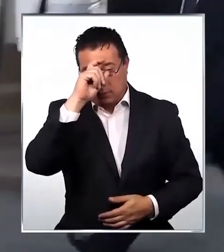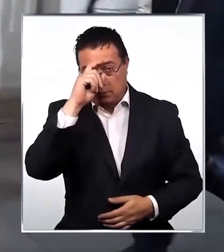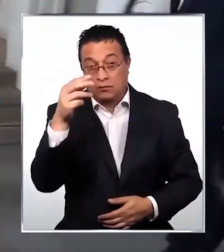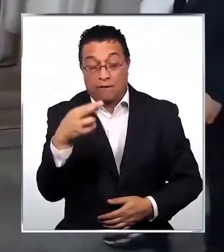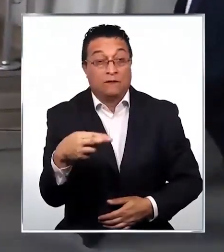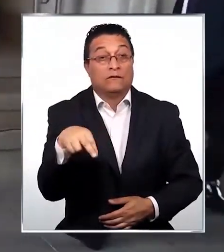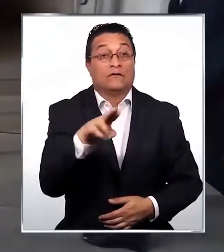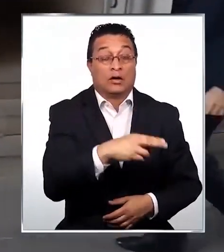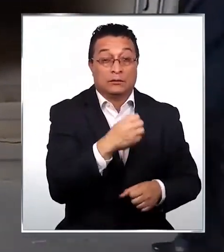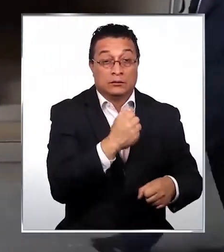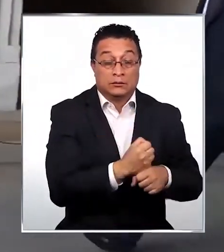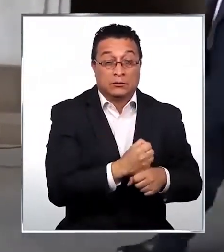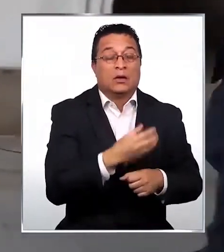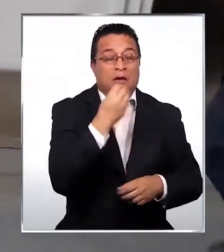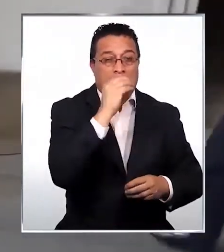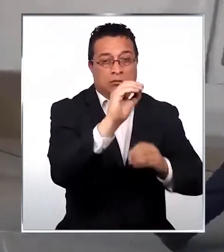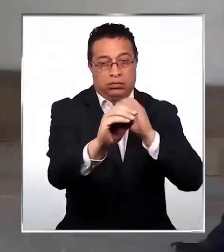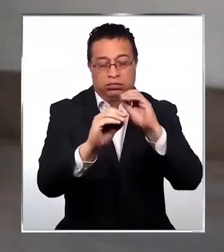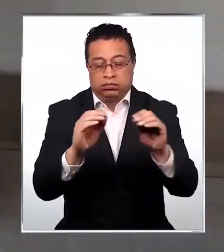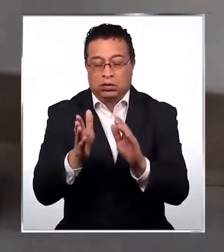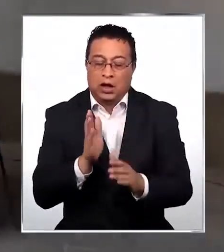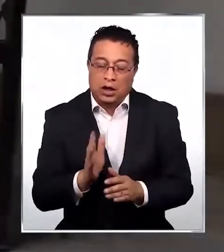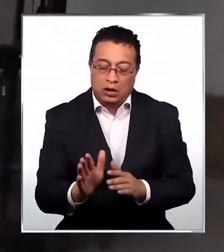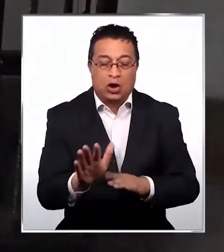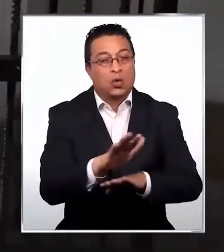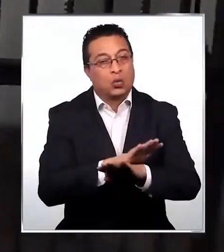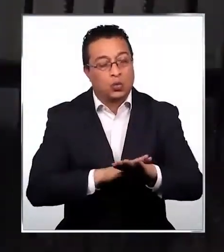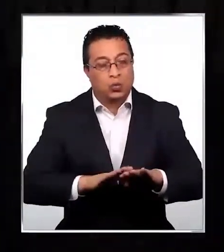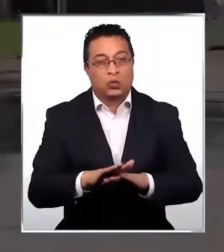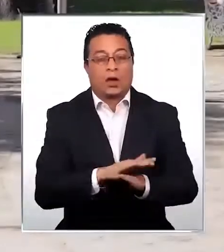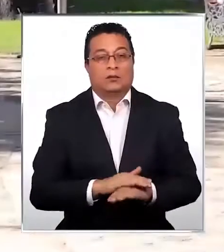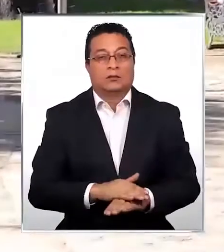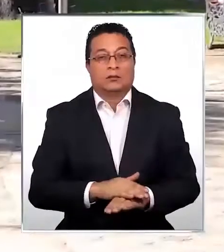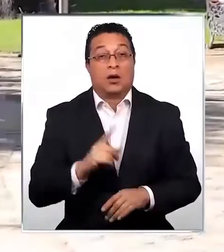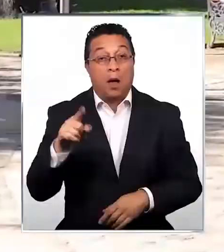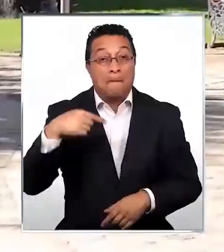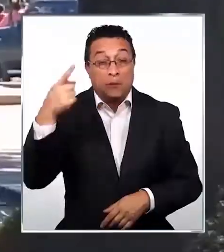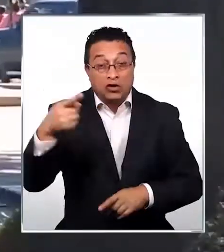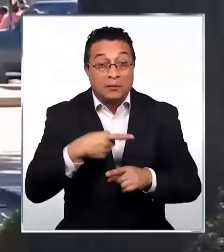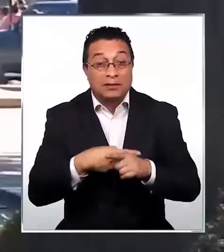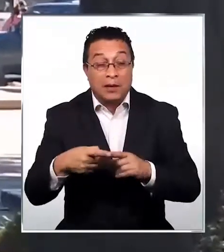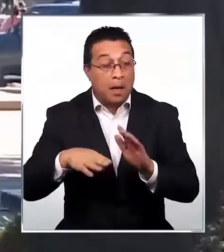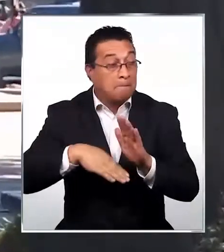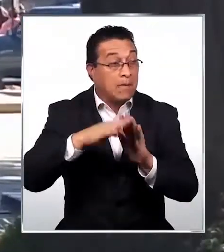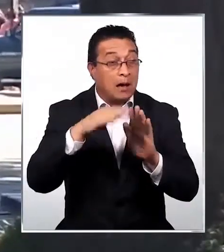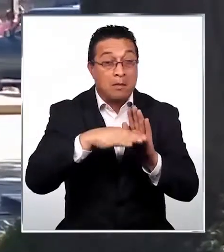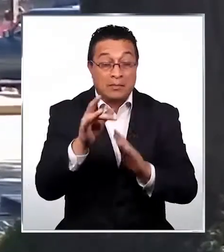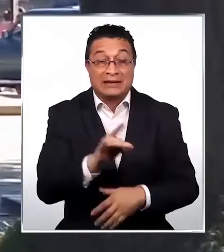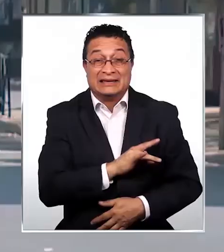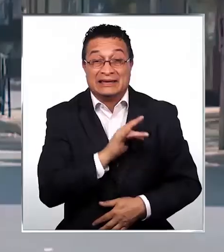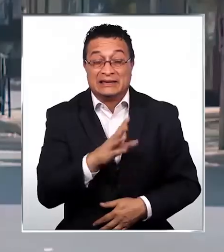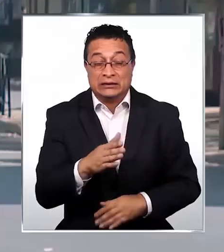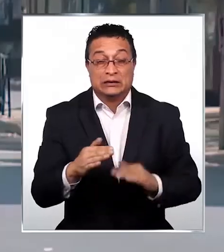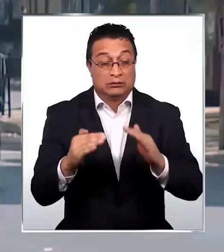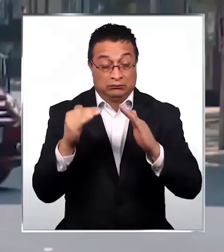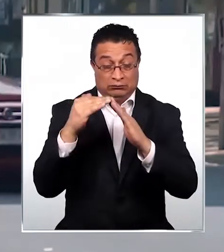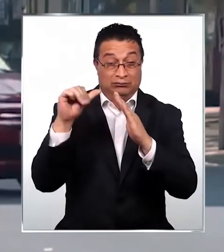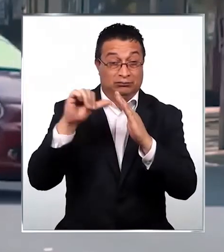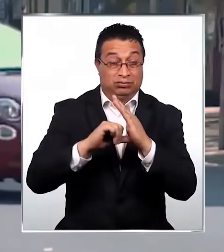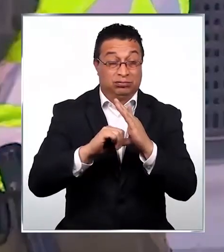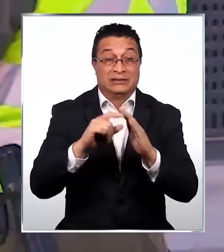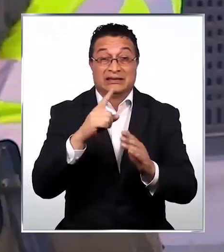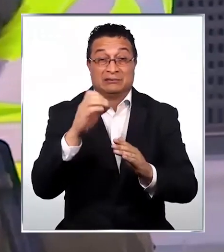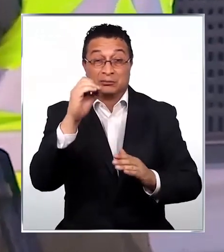En el regreso a sus funciones, realizó un llamado a seguir cuidándose. Para la próxima semana, cuando la mayoría de Chile esté bajo cuarentena total,